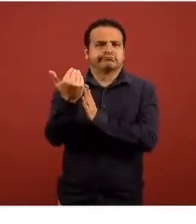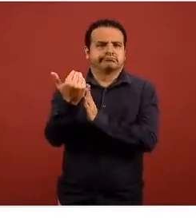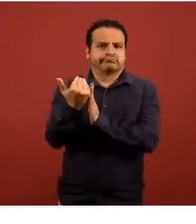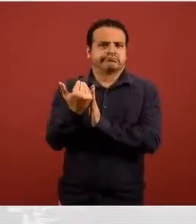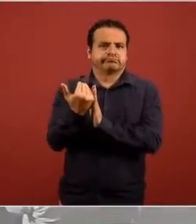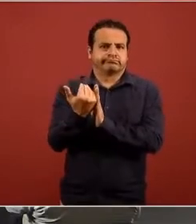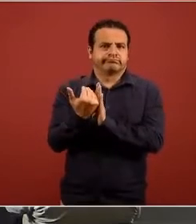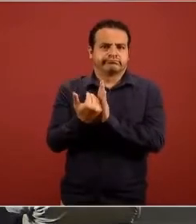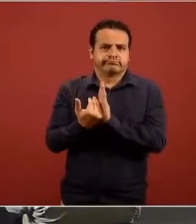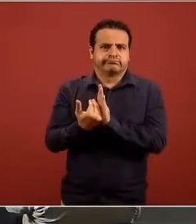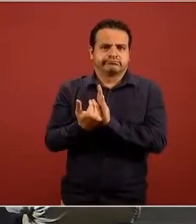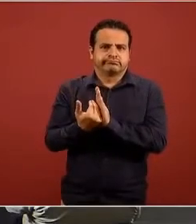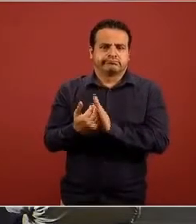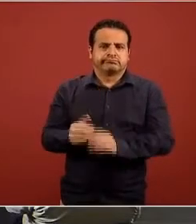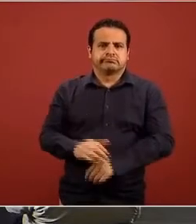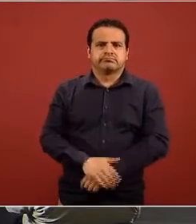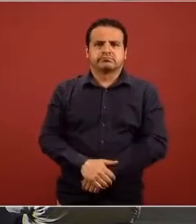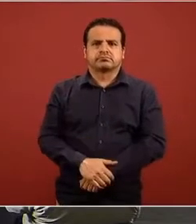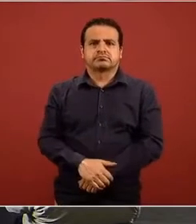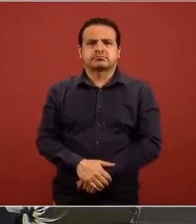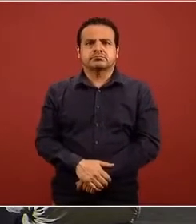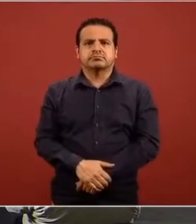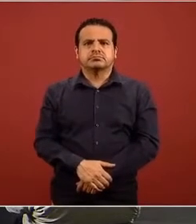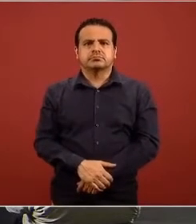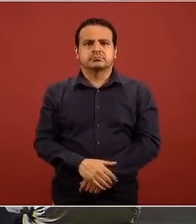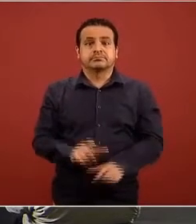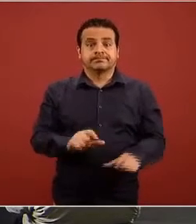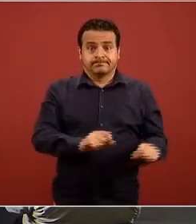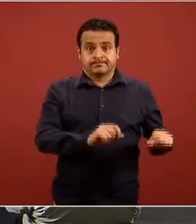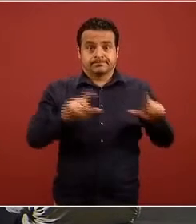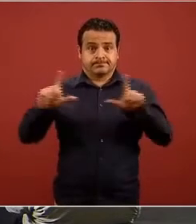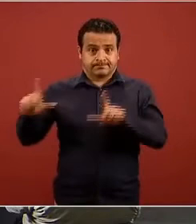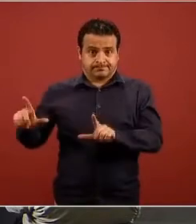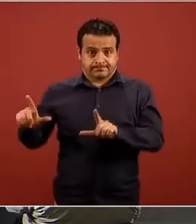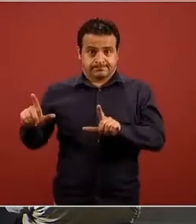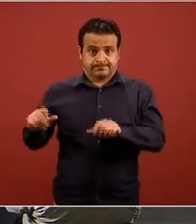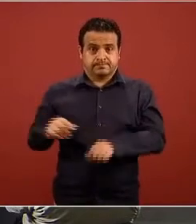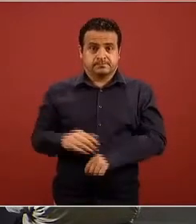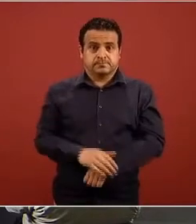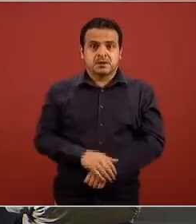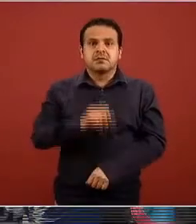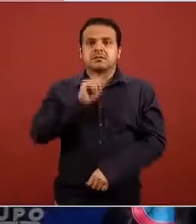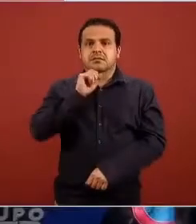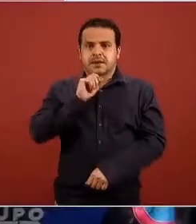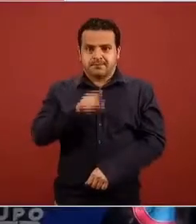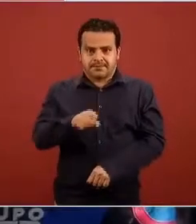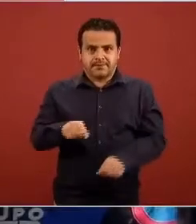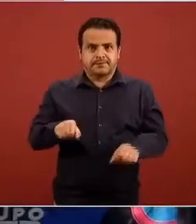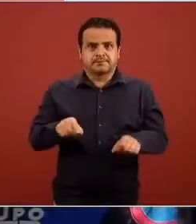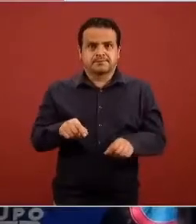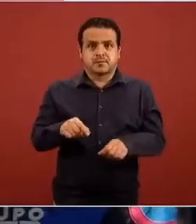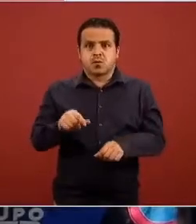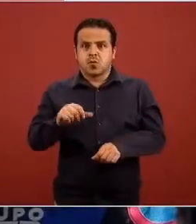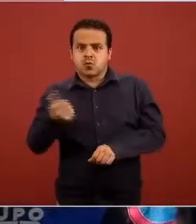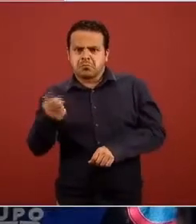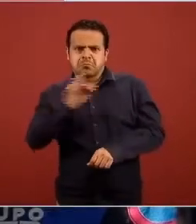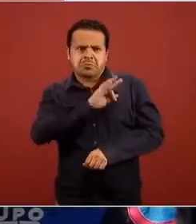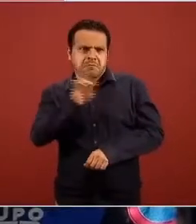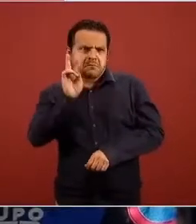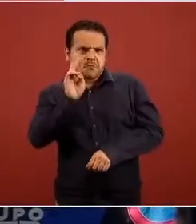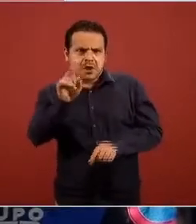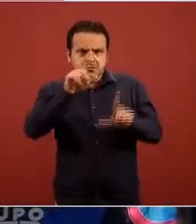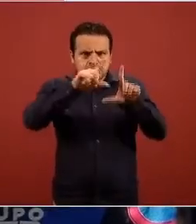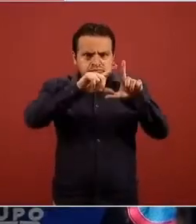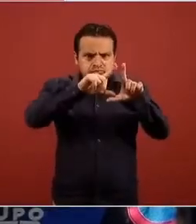México en el siguiente la siguiente diapositiva por favor igual la distribución también por barras para que puedan tener los números